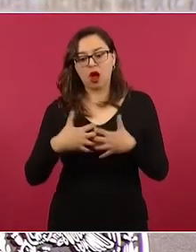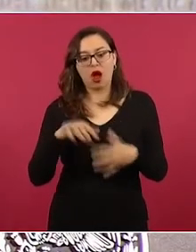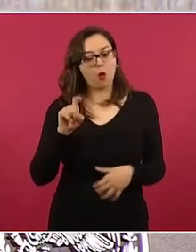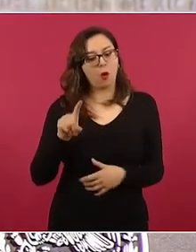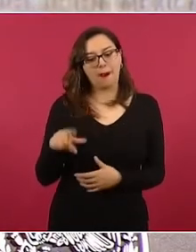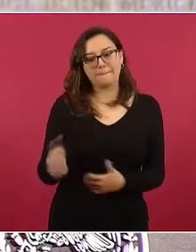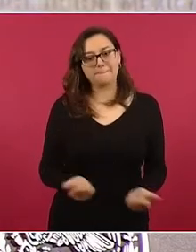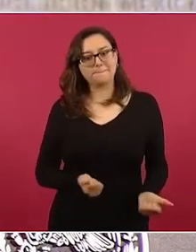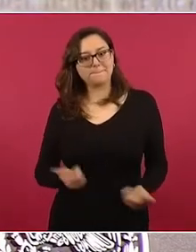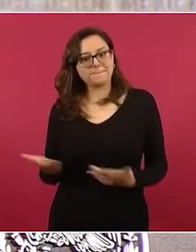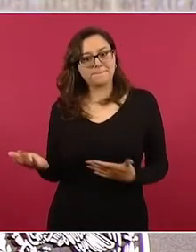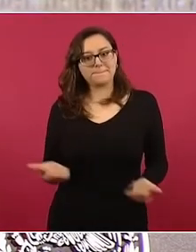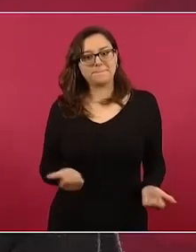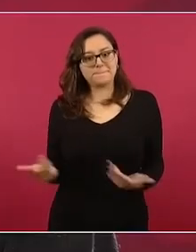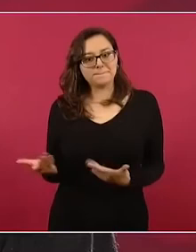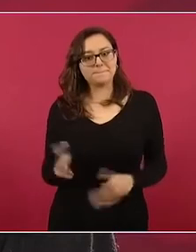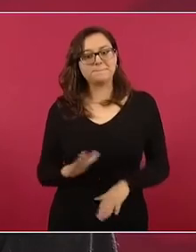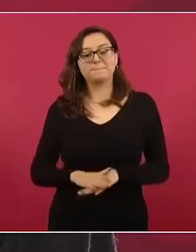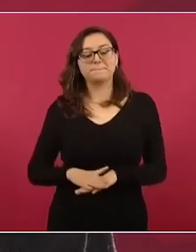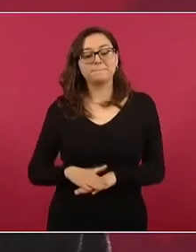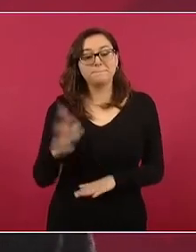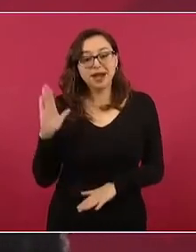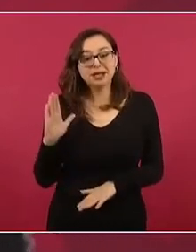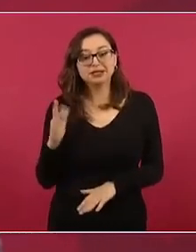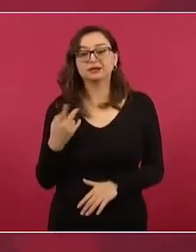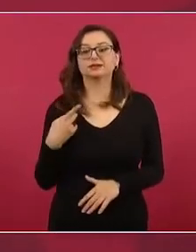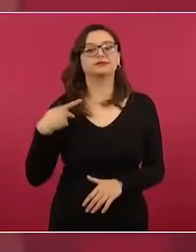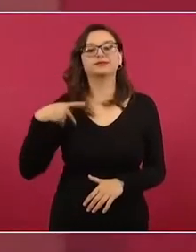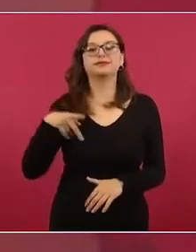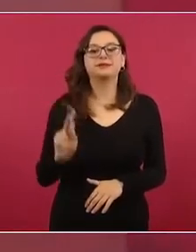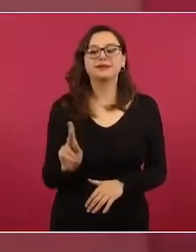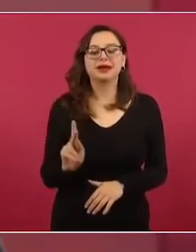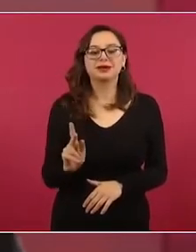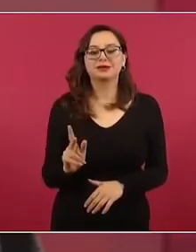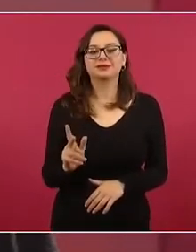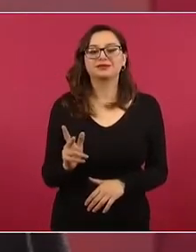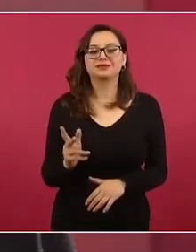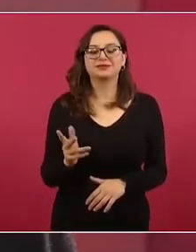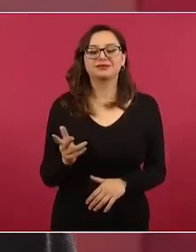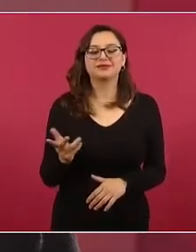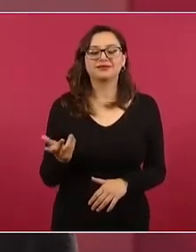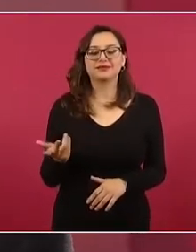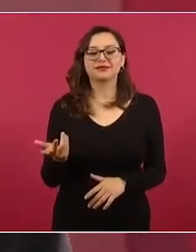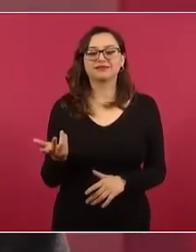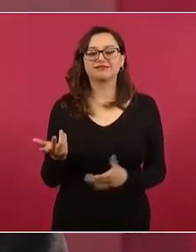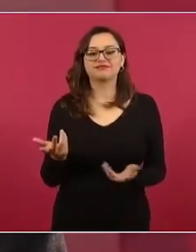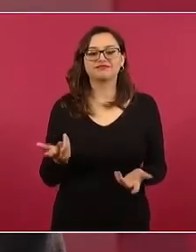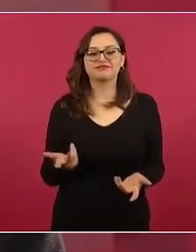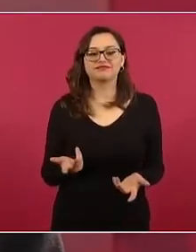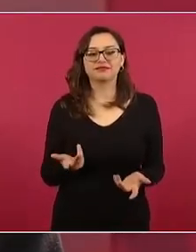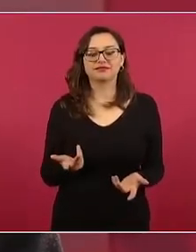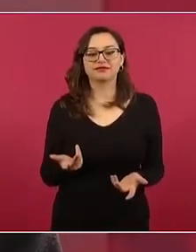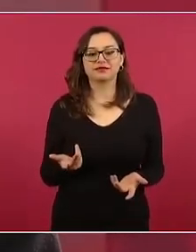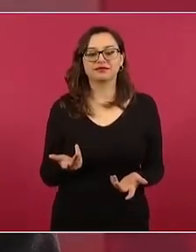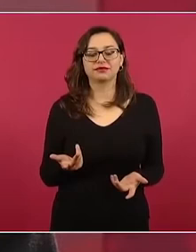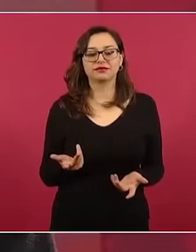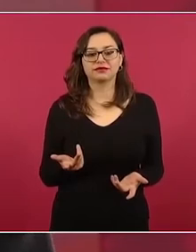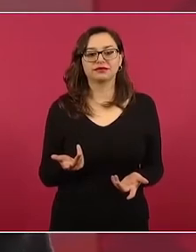sostienen que estando